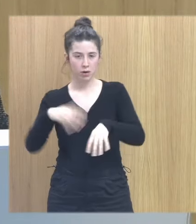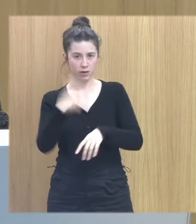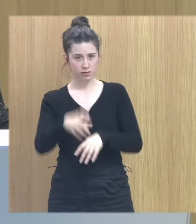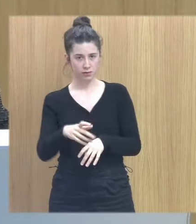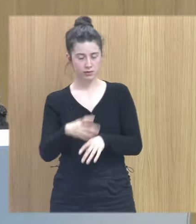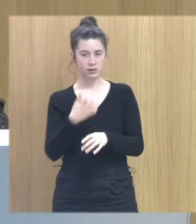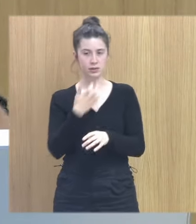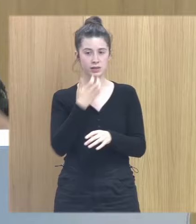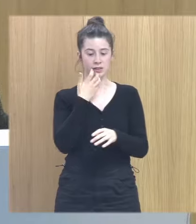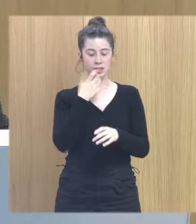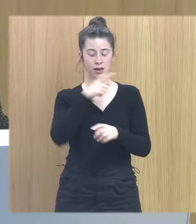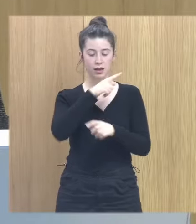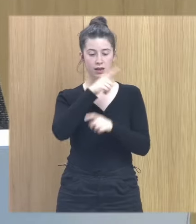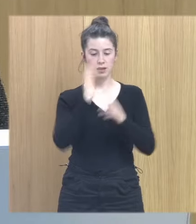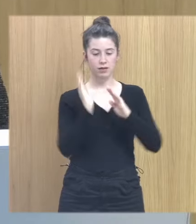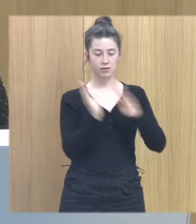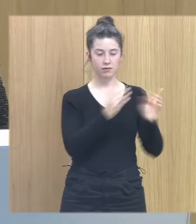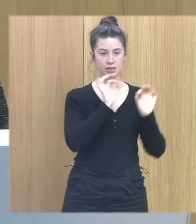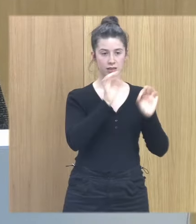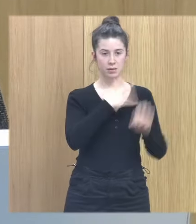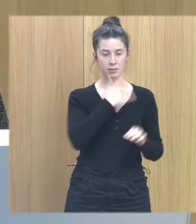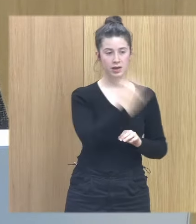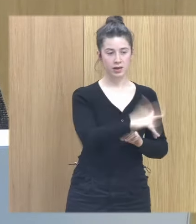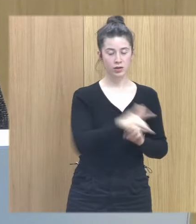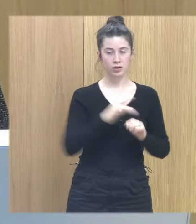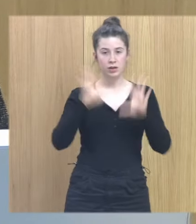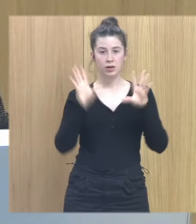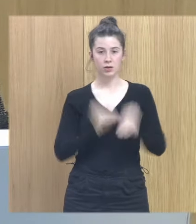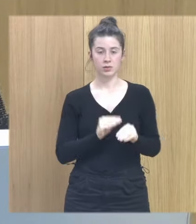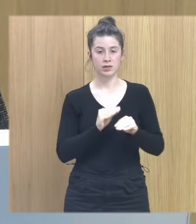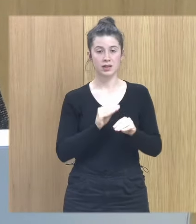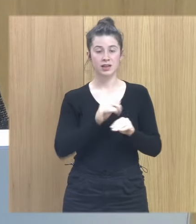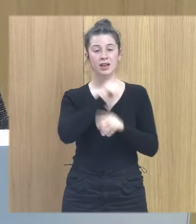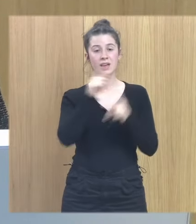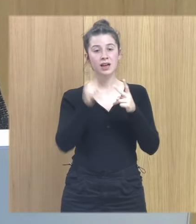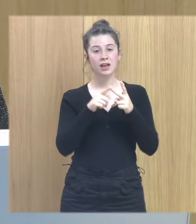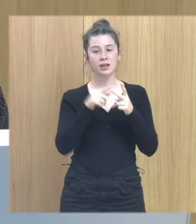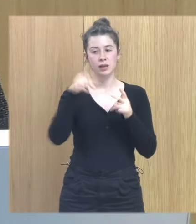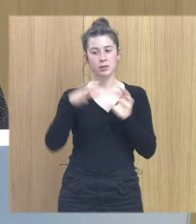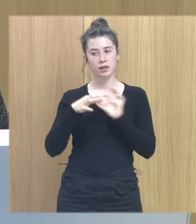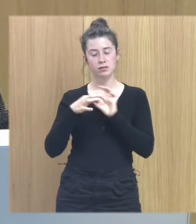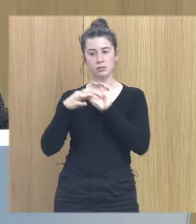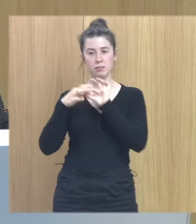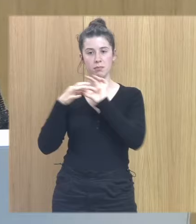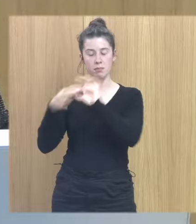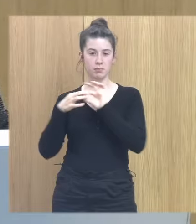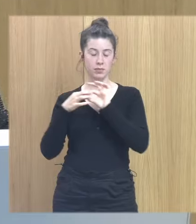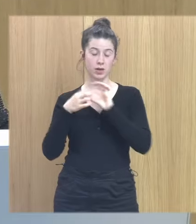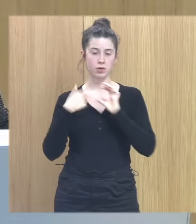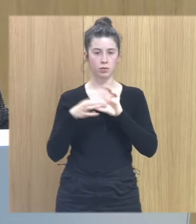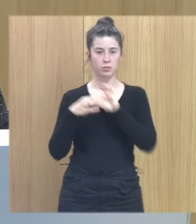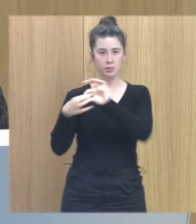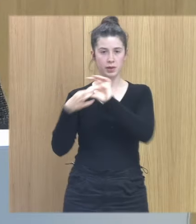fase del perdón que es desactivar, pero hay una segunda fase del perdón que es reconstruir el vínculo. Es volverte a fiar de esa